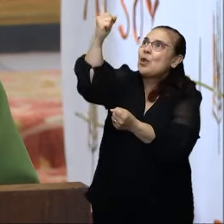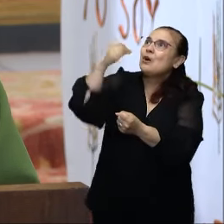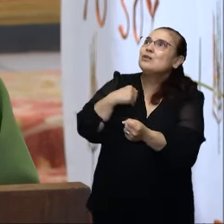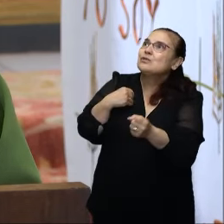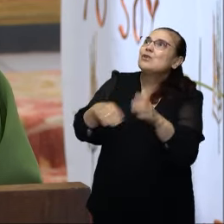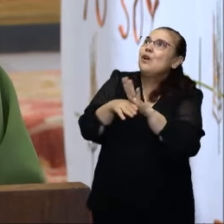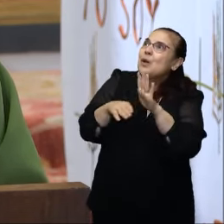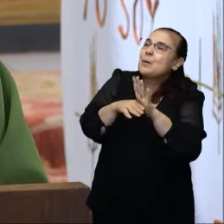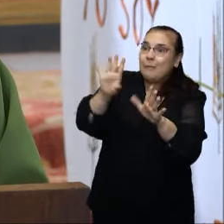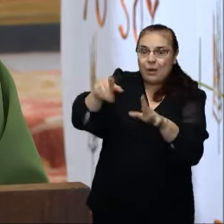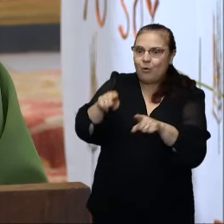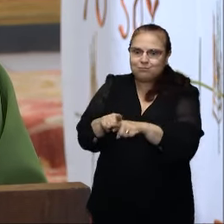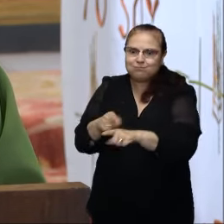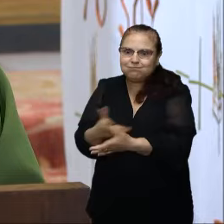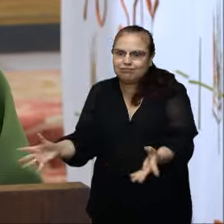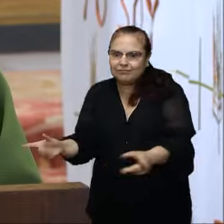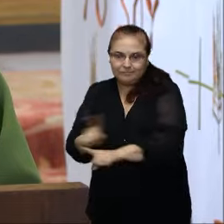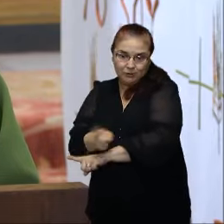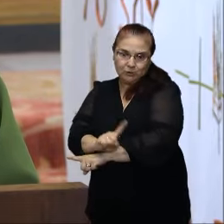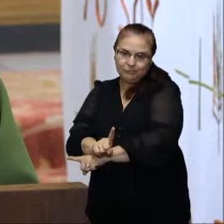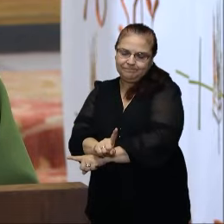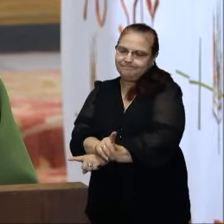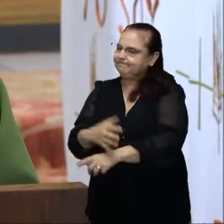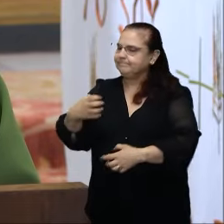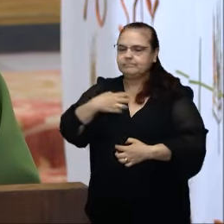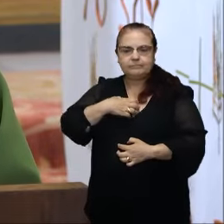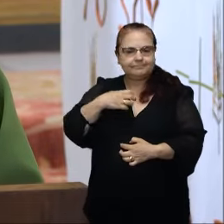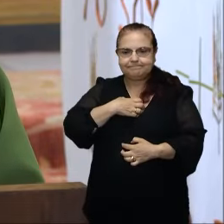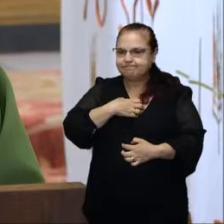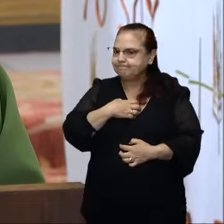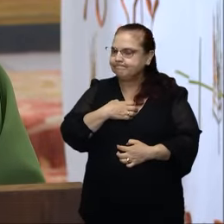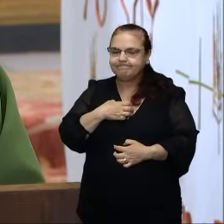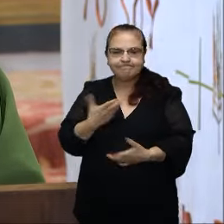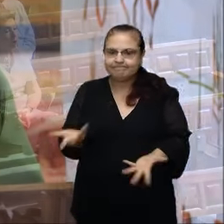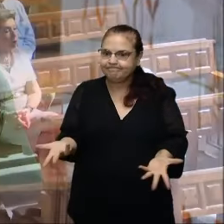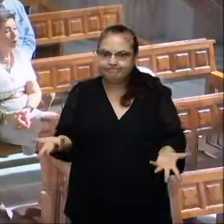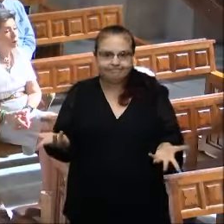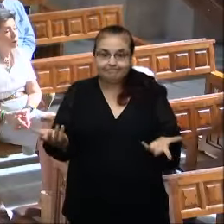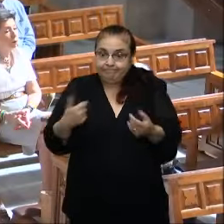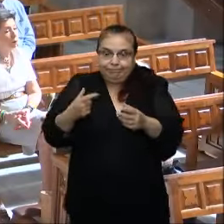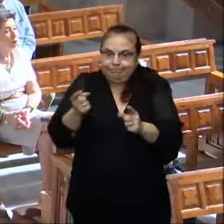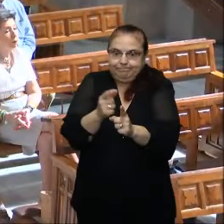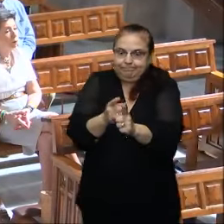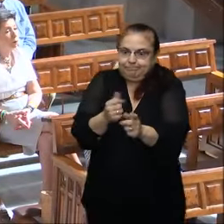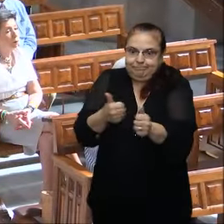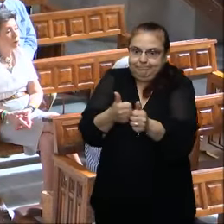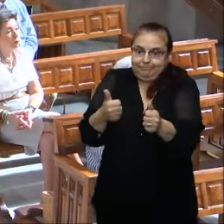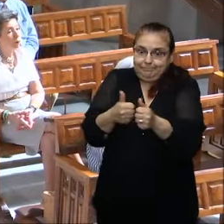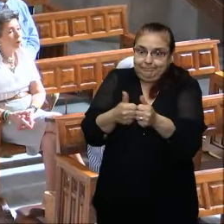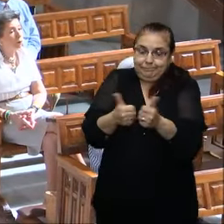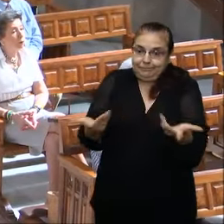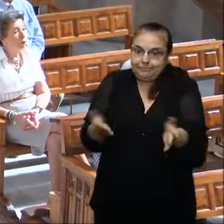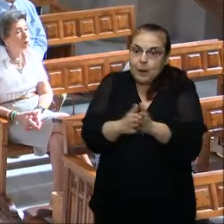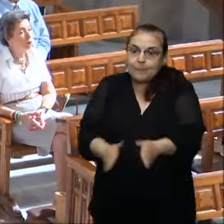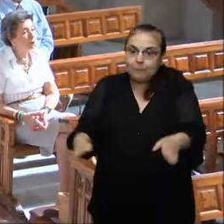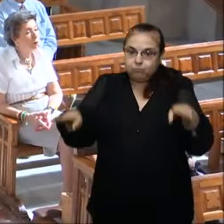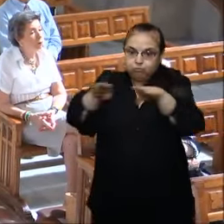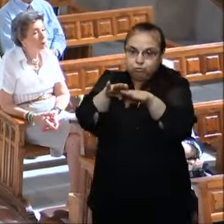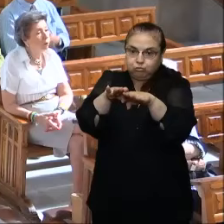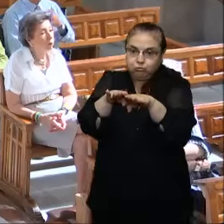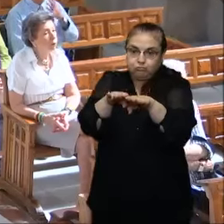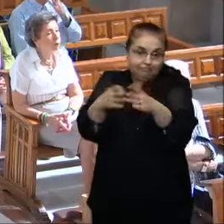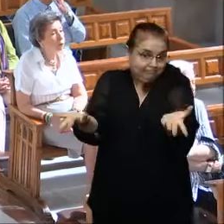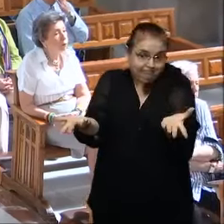viceversa. Es más, se sustentan el uno en el otro, incluso se colocan en secuencia, son las dos caras de una moneda.